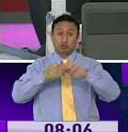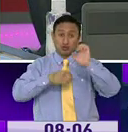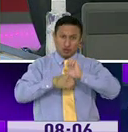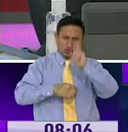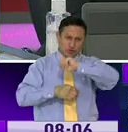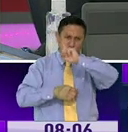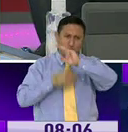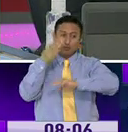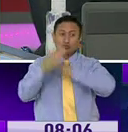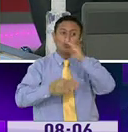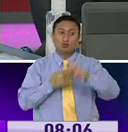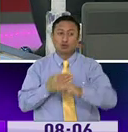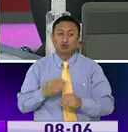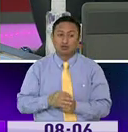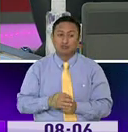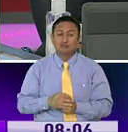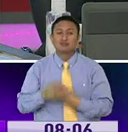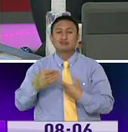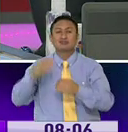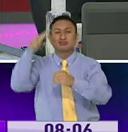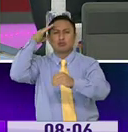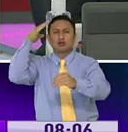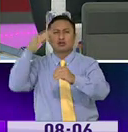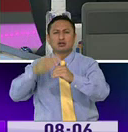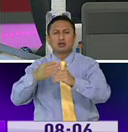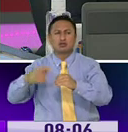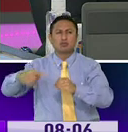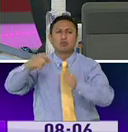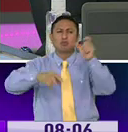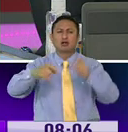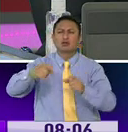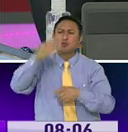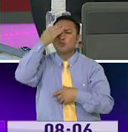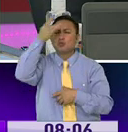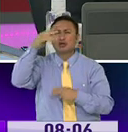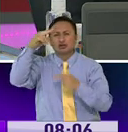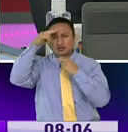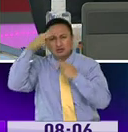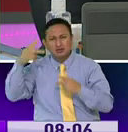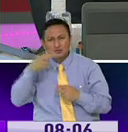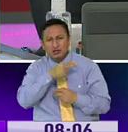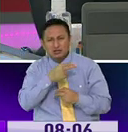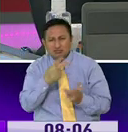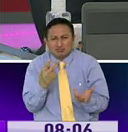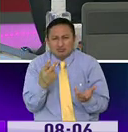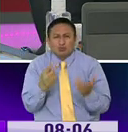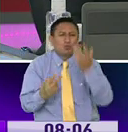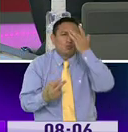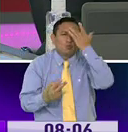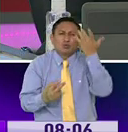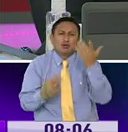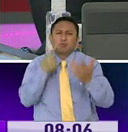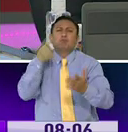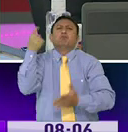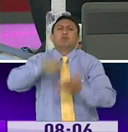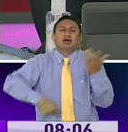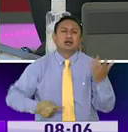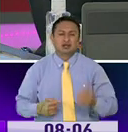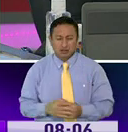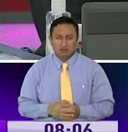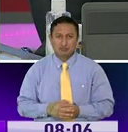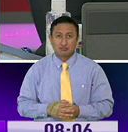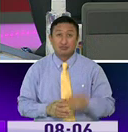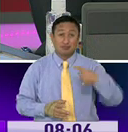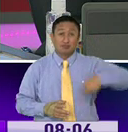pasando por esta crisis. ¿Qué se busca? ¿Qué busca esta gente al mandar una cantidad realmente extraordinaria